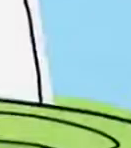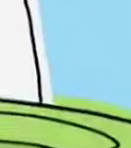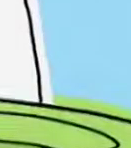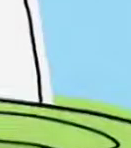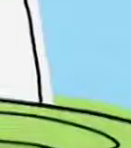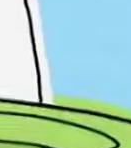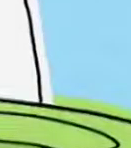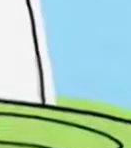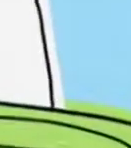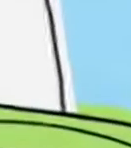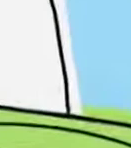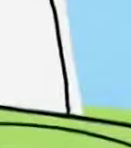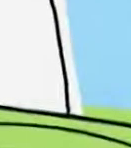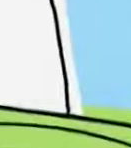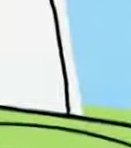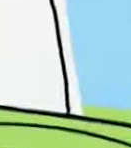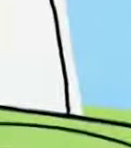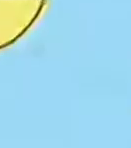¡No!